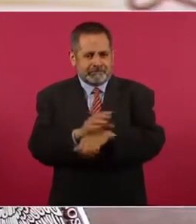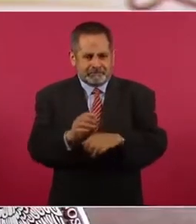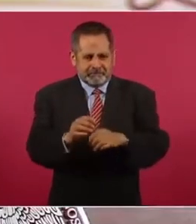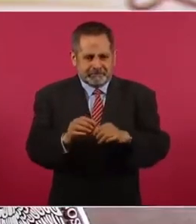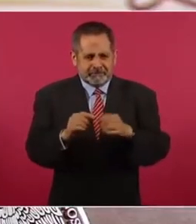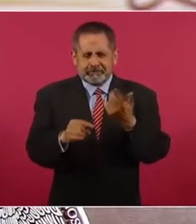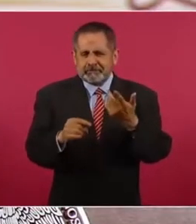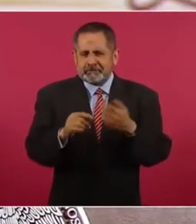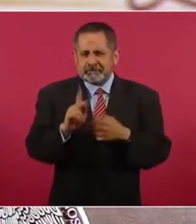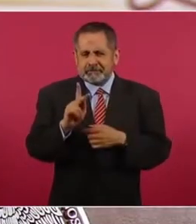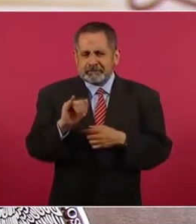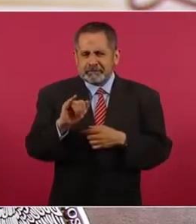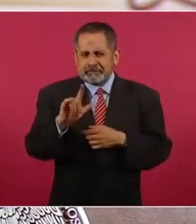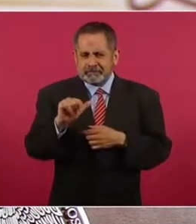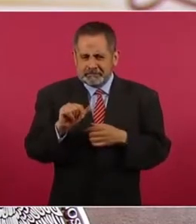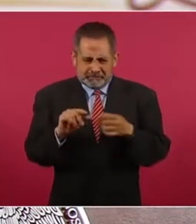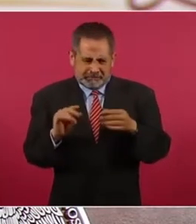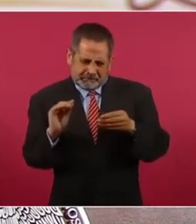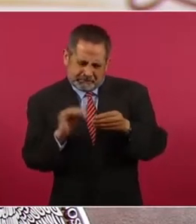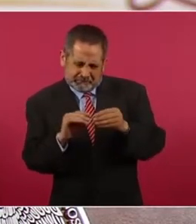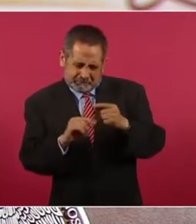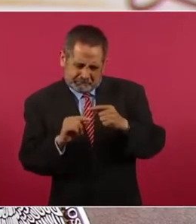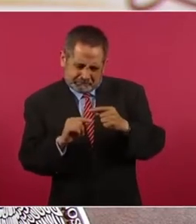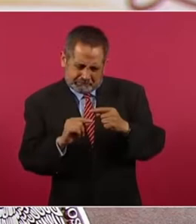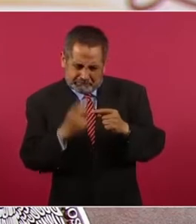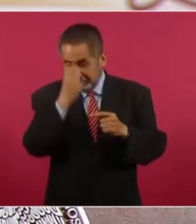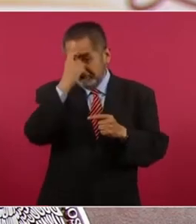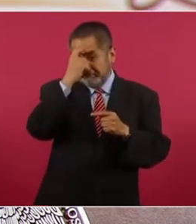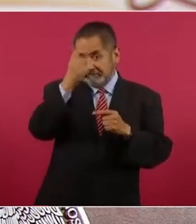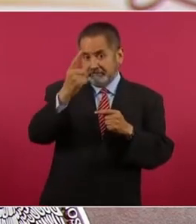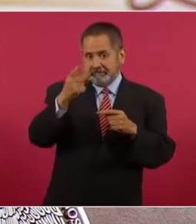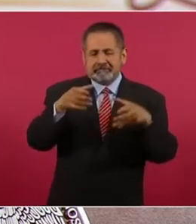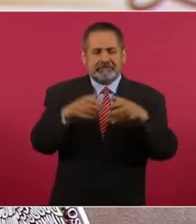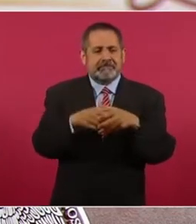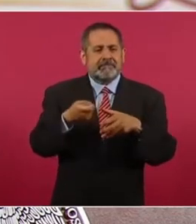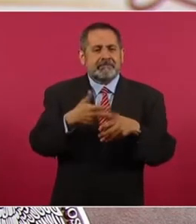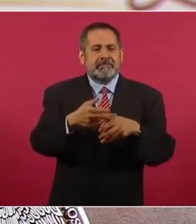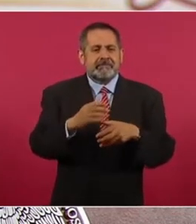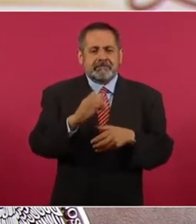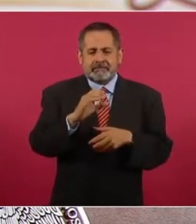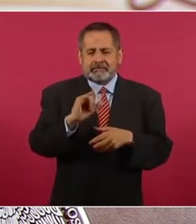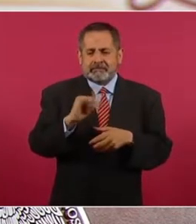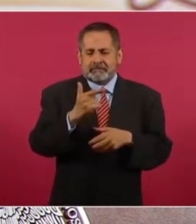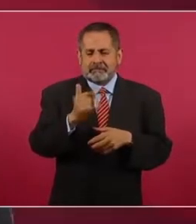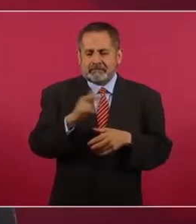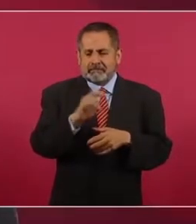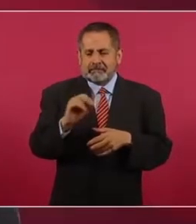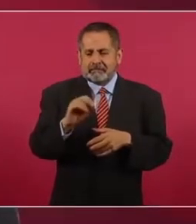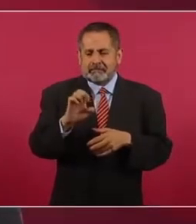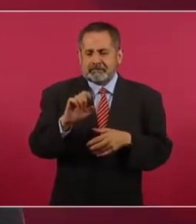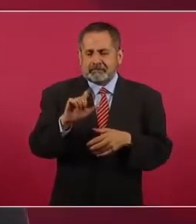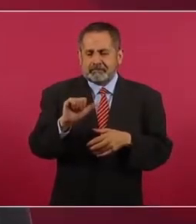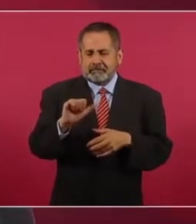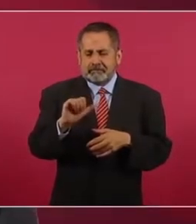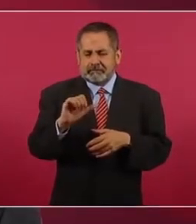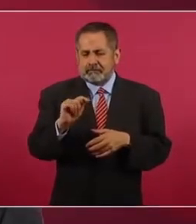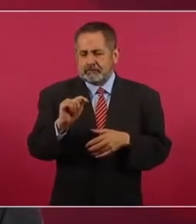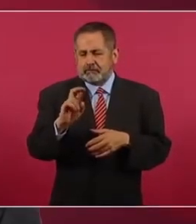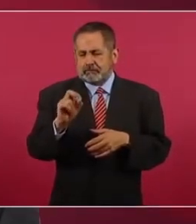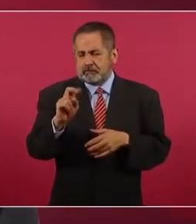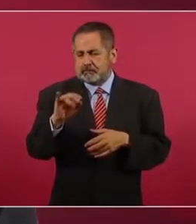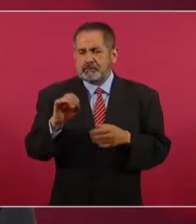enorme oportunidad y así inventó lo que hoy conocemos como cigarrillos electrónicos y vapeadores,